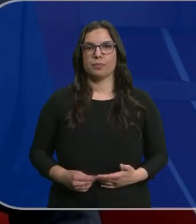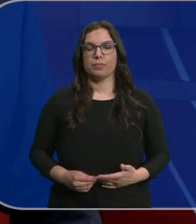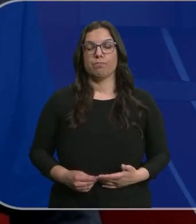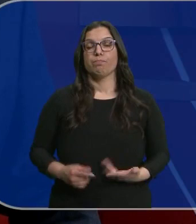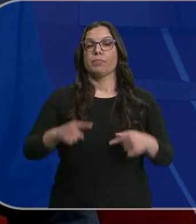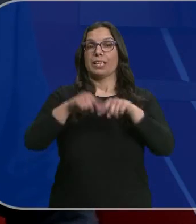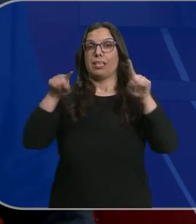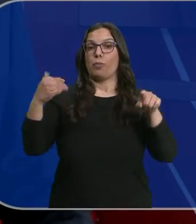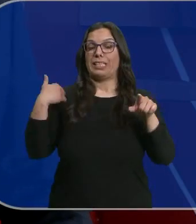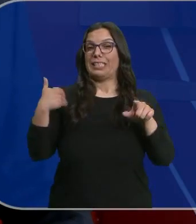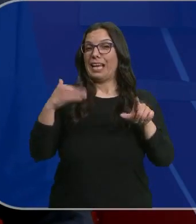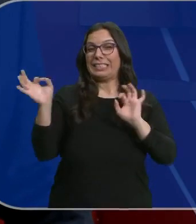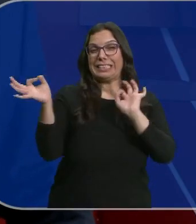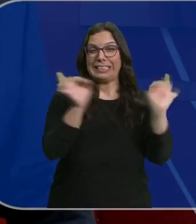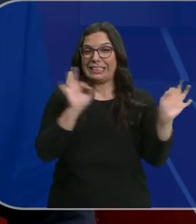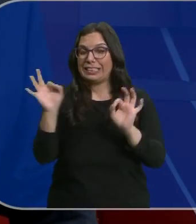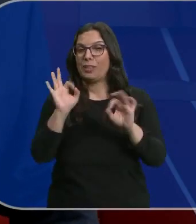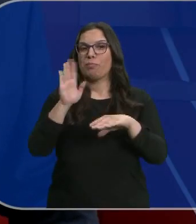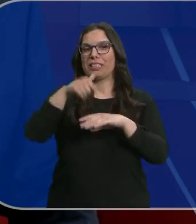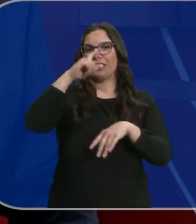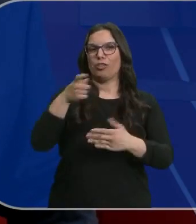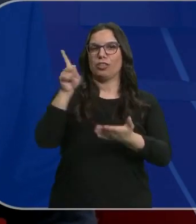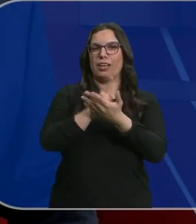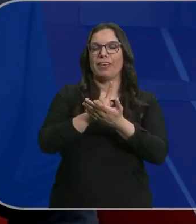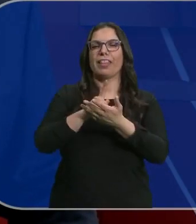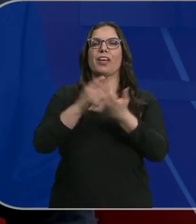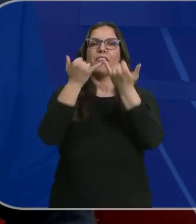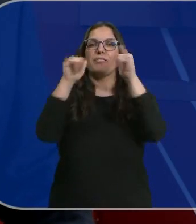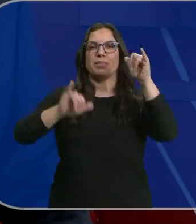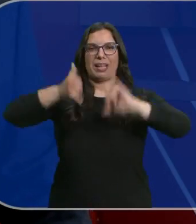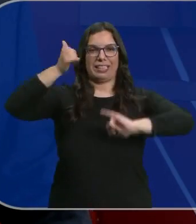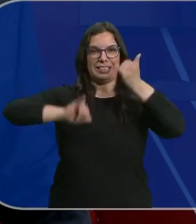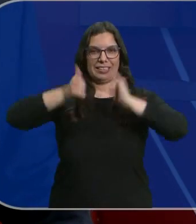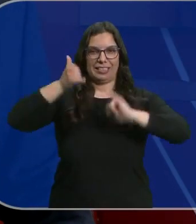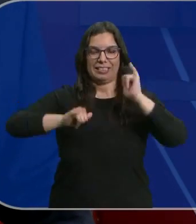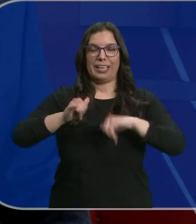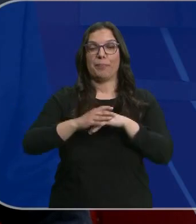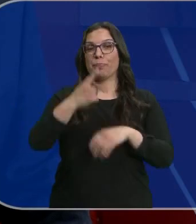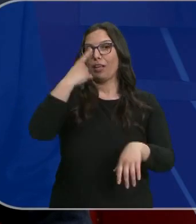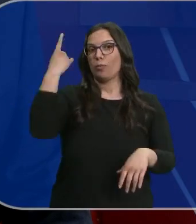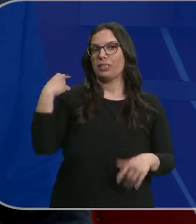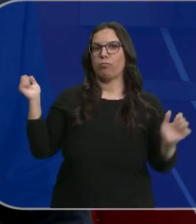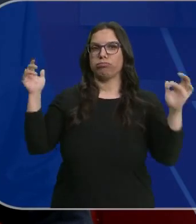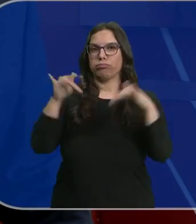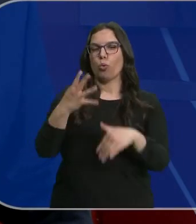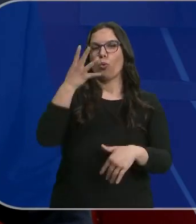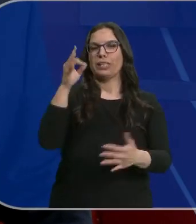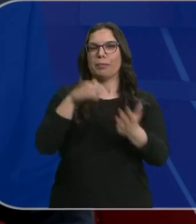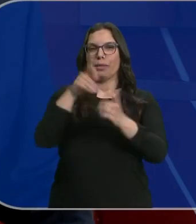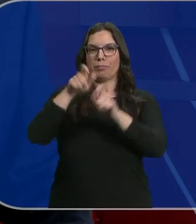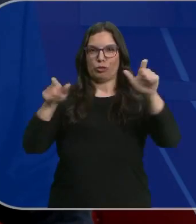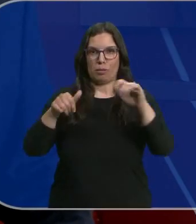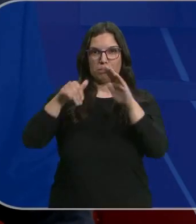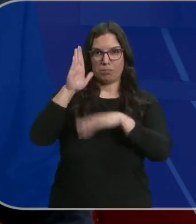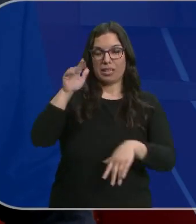Y en Segovia ya está casi todo listo para una nueva edición de Titirimundi. El Festival Internacional de Títeres, que el año pasado congregó a más de 40.000